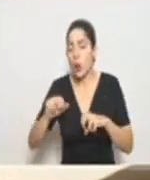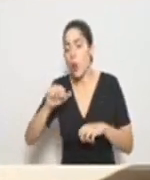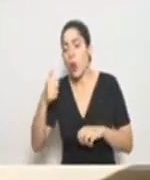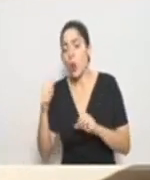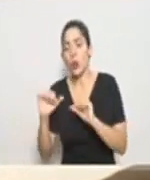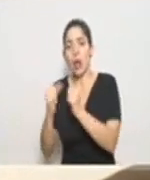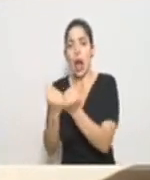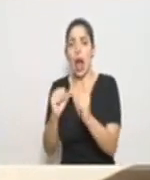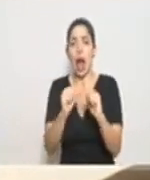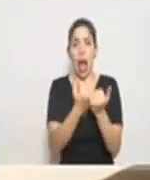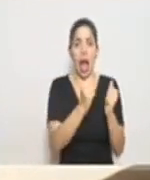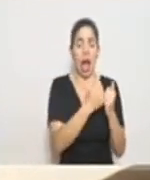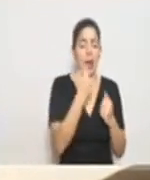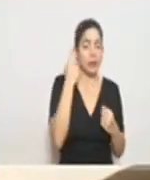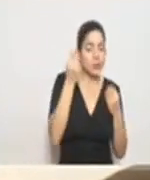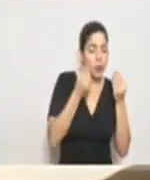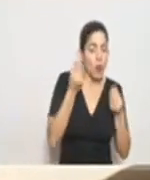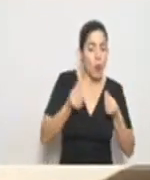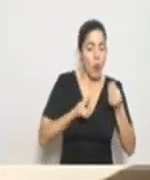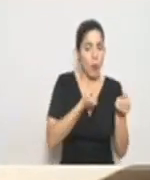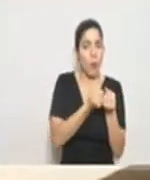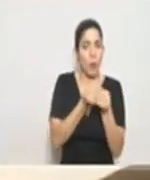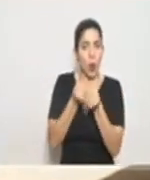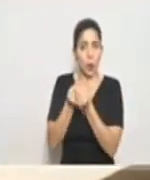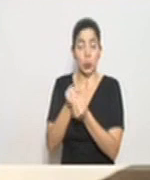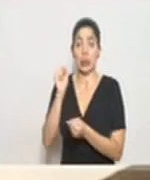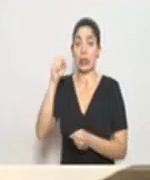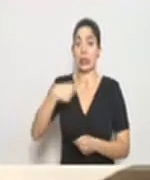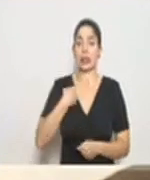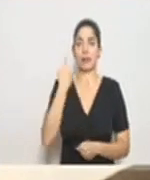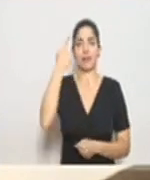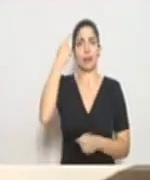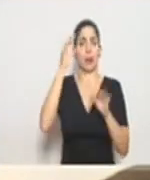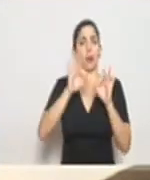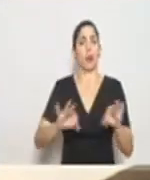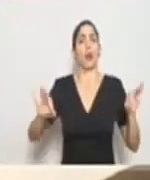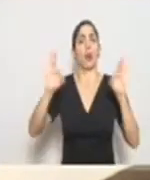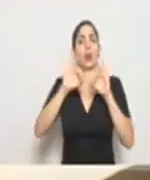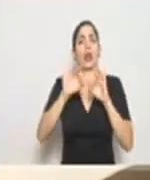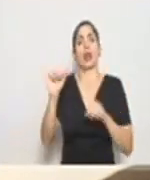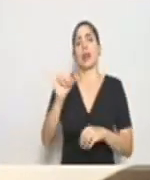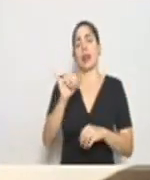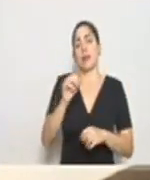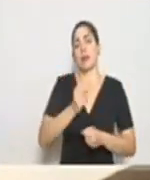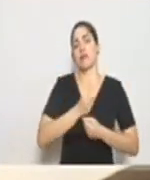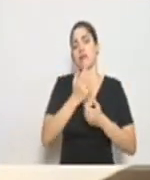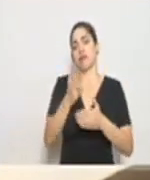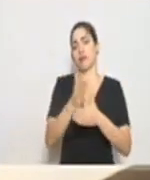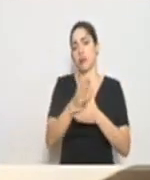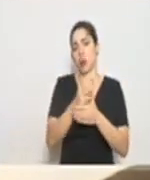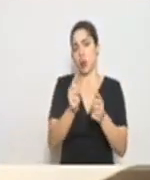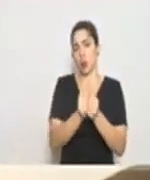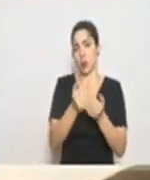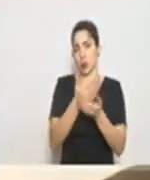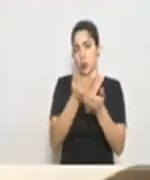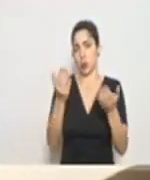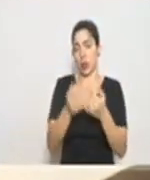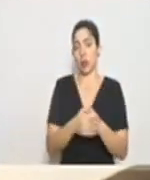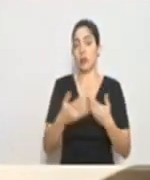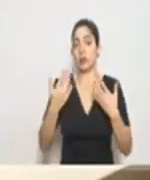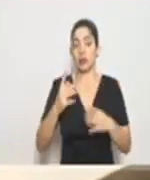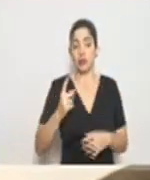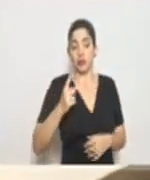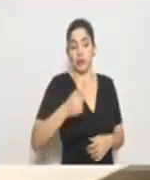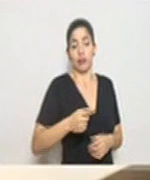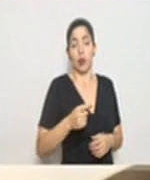en los que podamos también apoyar. Y sí me parece importante también compartir con ustedes que se instruyó